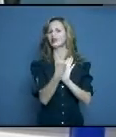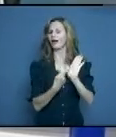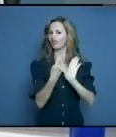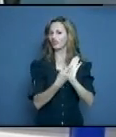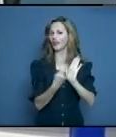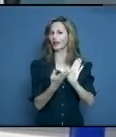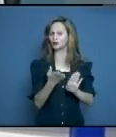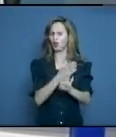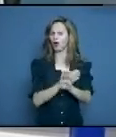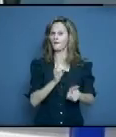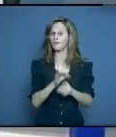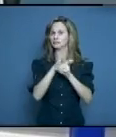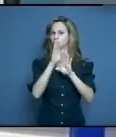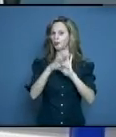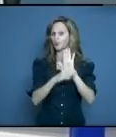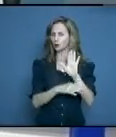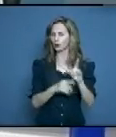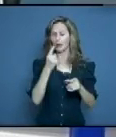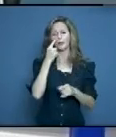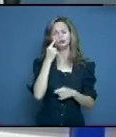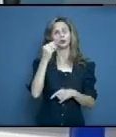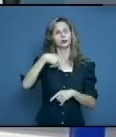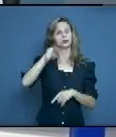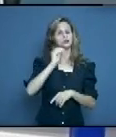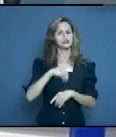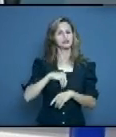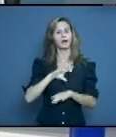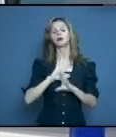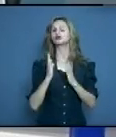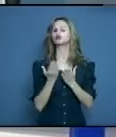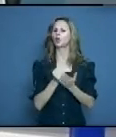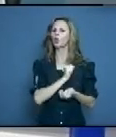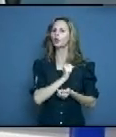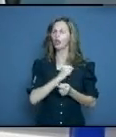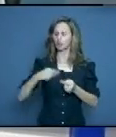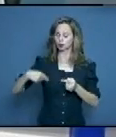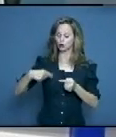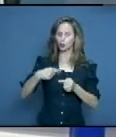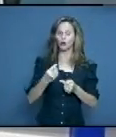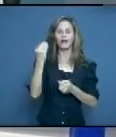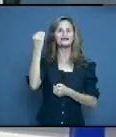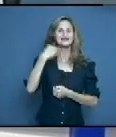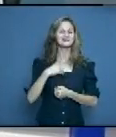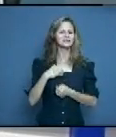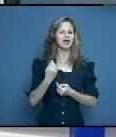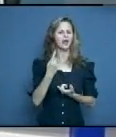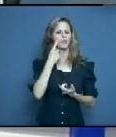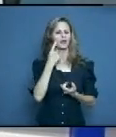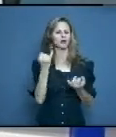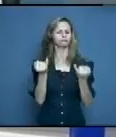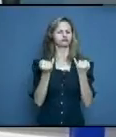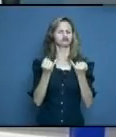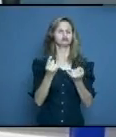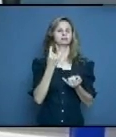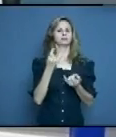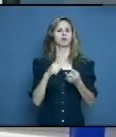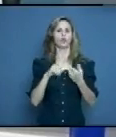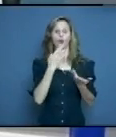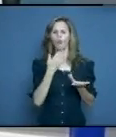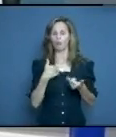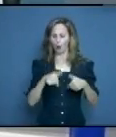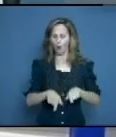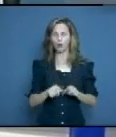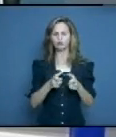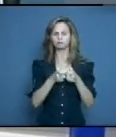momentos y yo estoy seguro que los amigos televidentes que siguen todos los días nuestra revista se han dado cuenta que hoy hubo un incremento de los casos